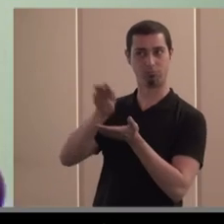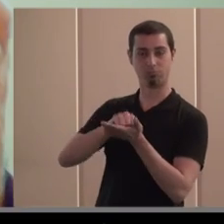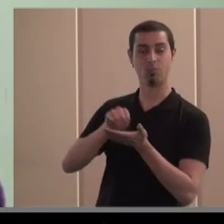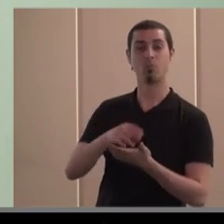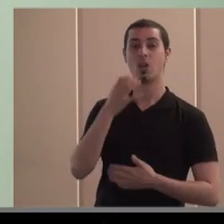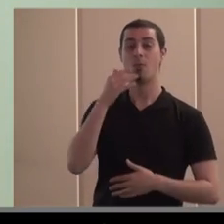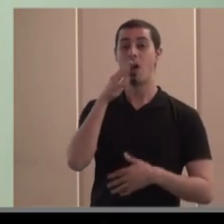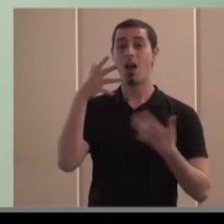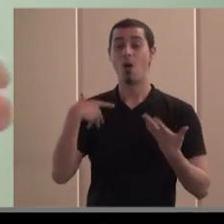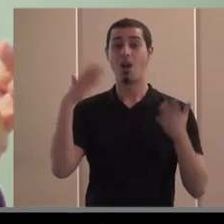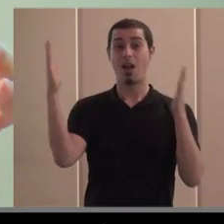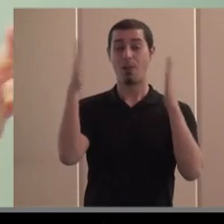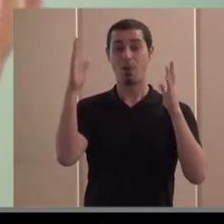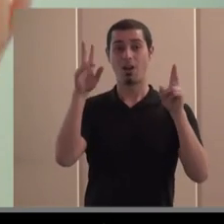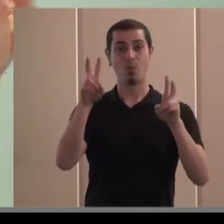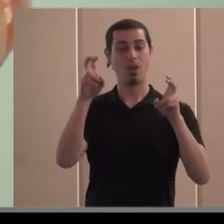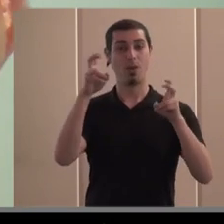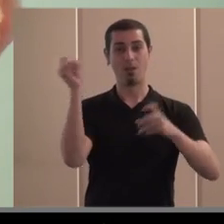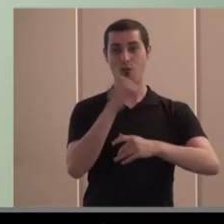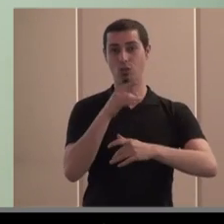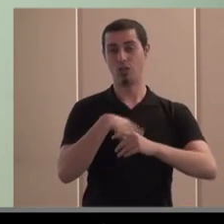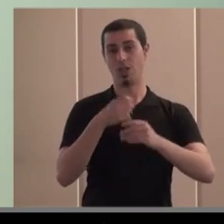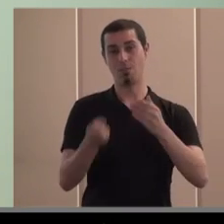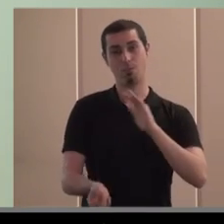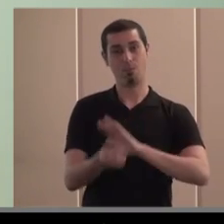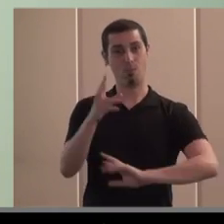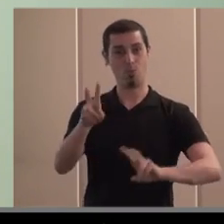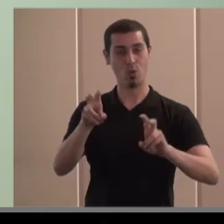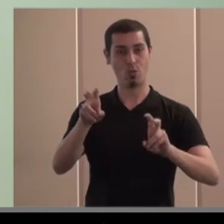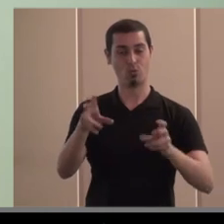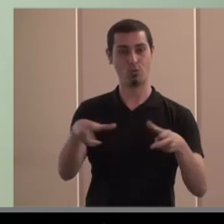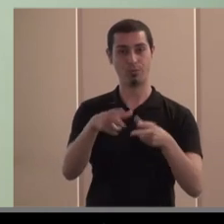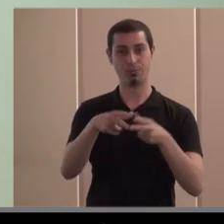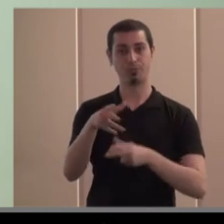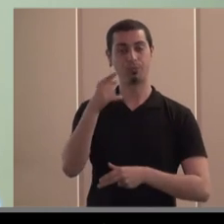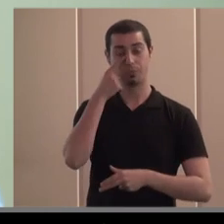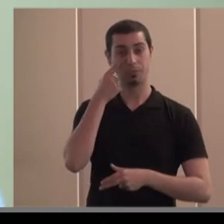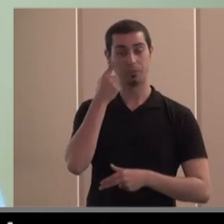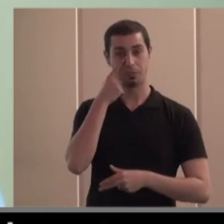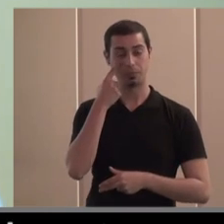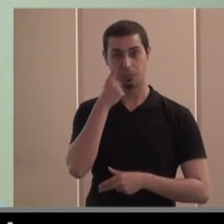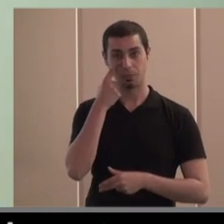la creación de los nuevos fondos de emprendimiento social que van a ser